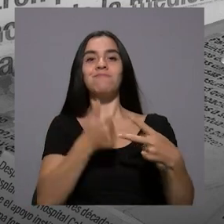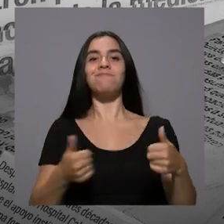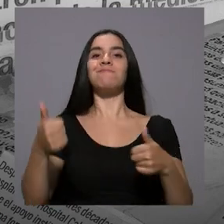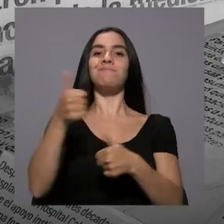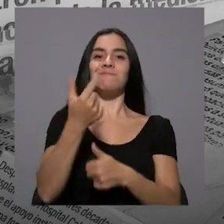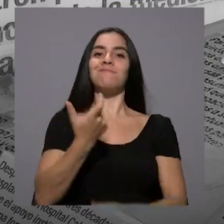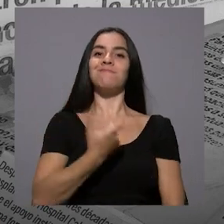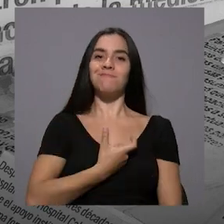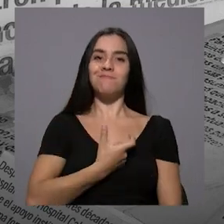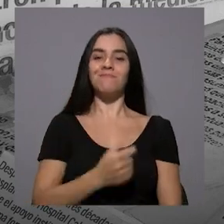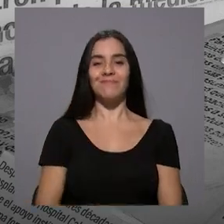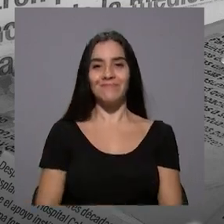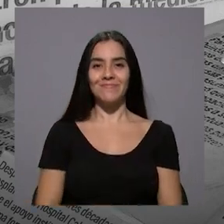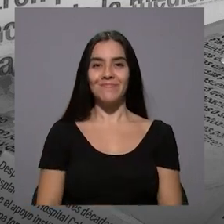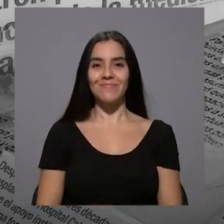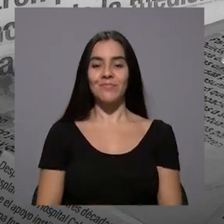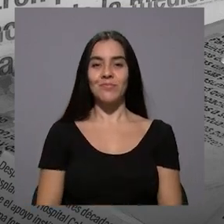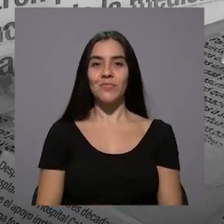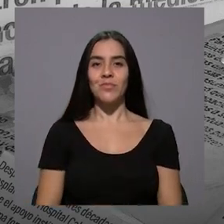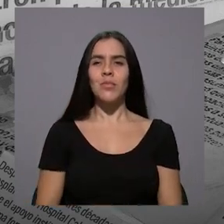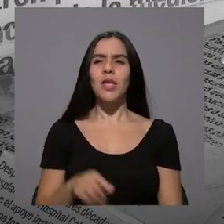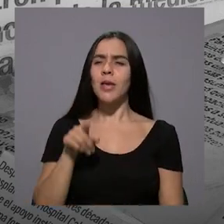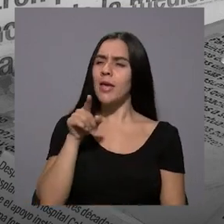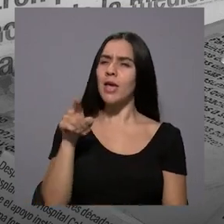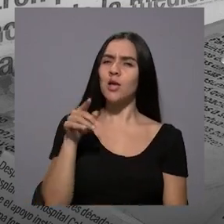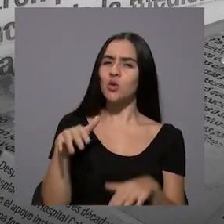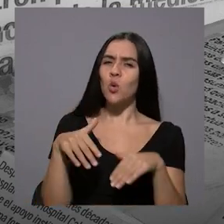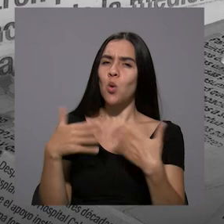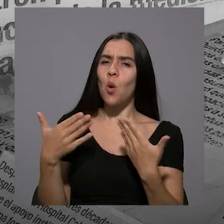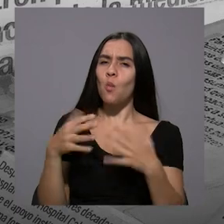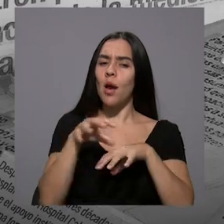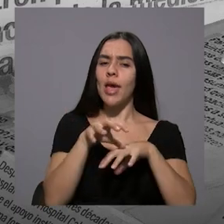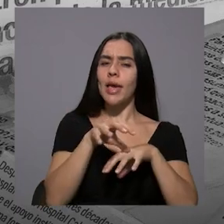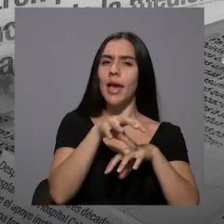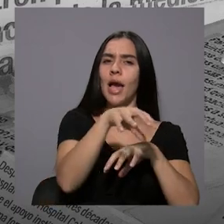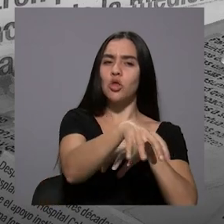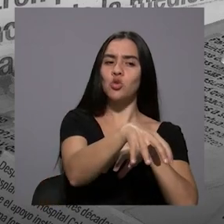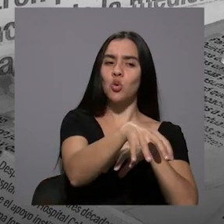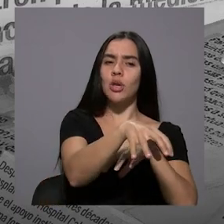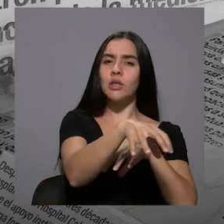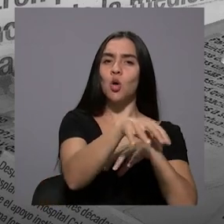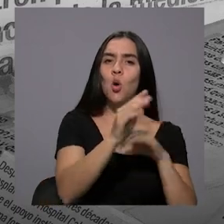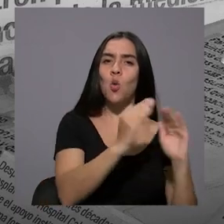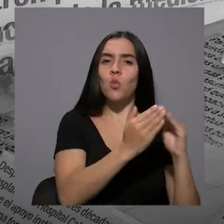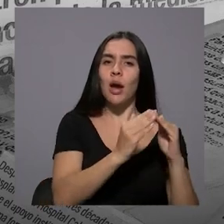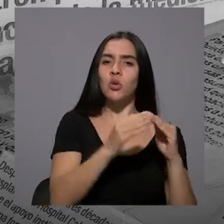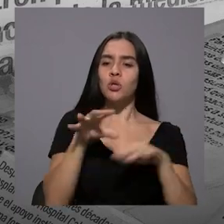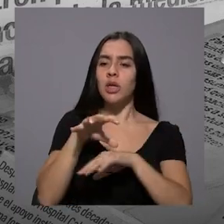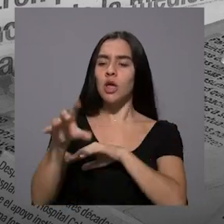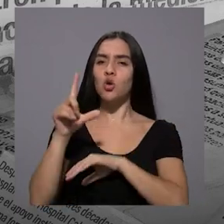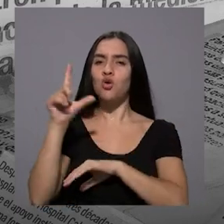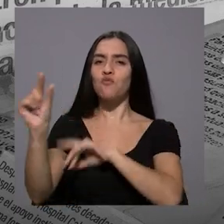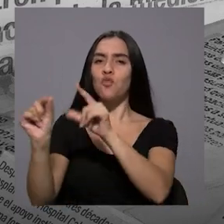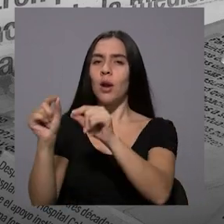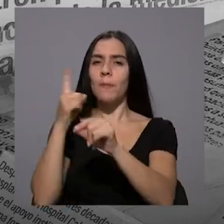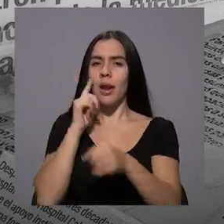autoridades electas. ¿Cómo se da eso entre cantones urbanos y cantones rurales en cuanto a participación